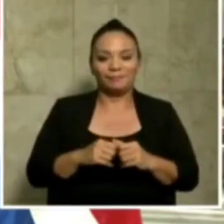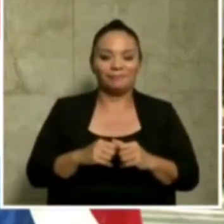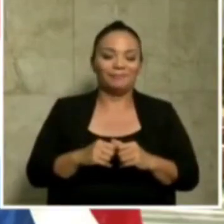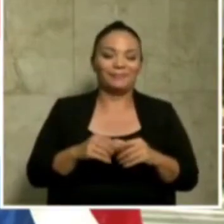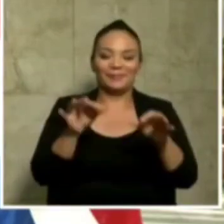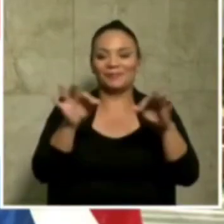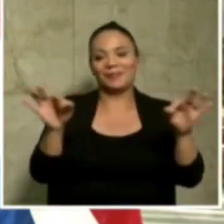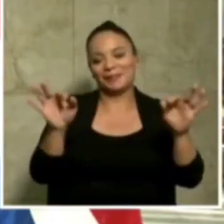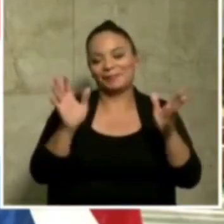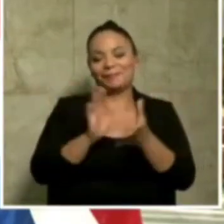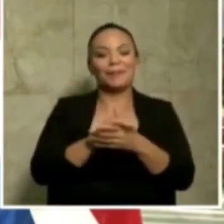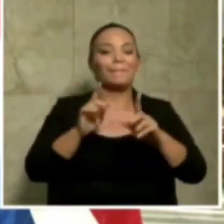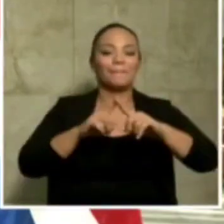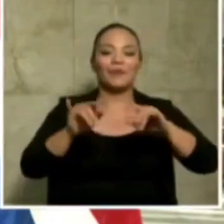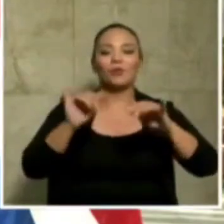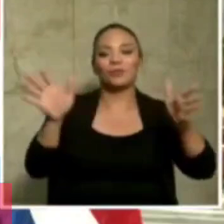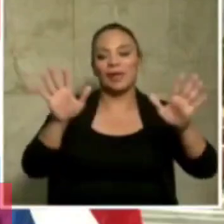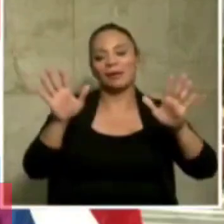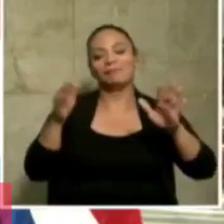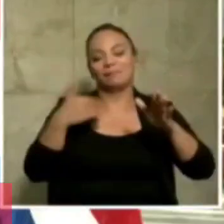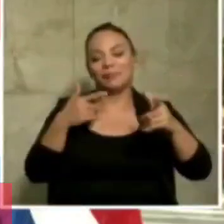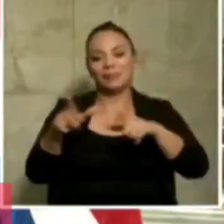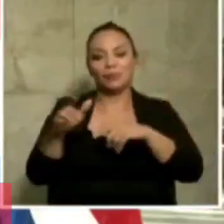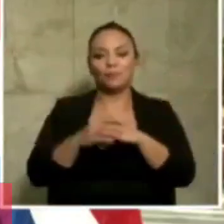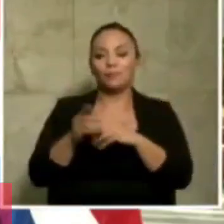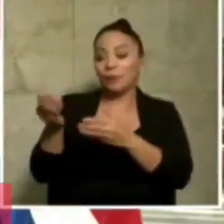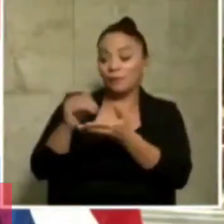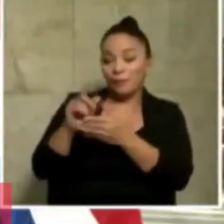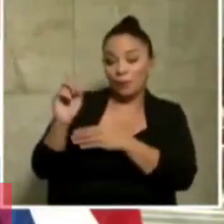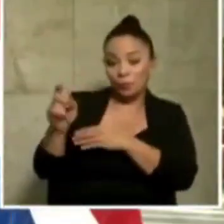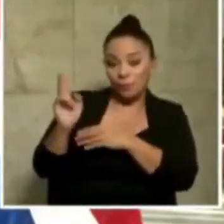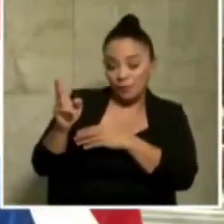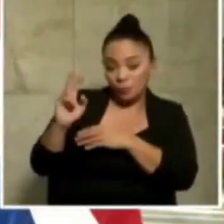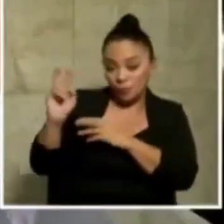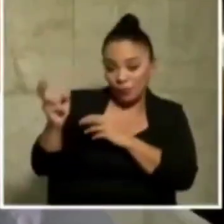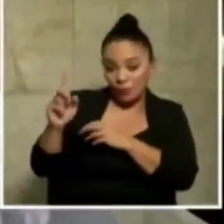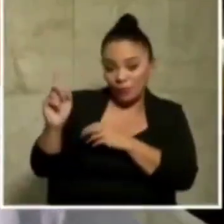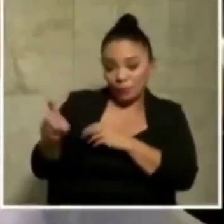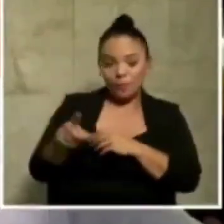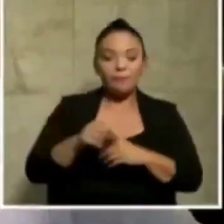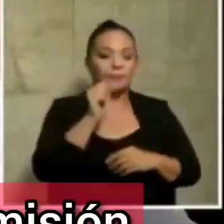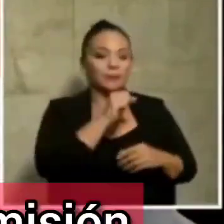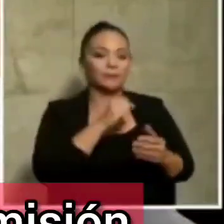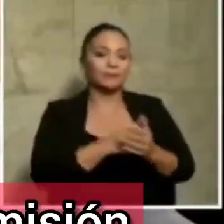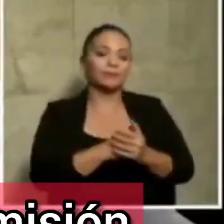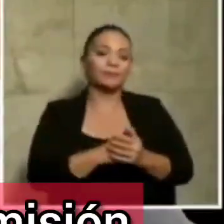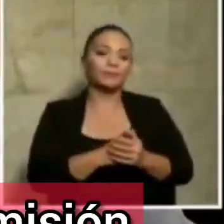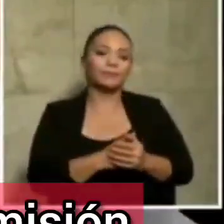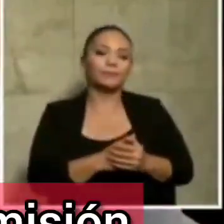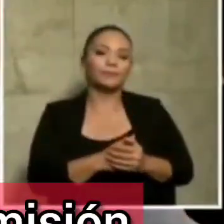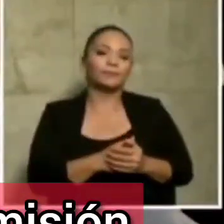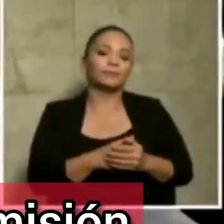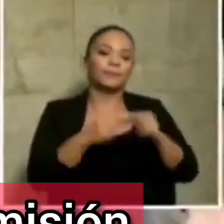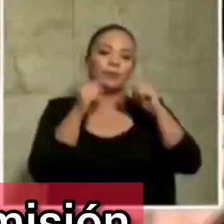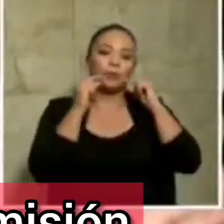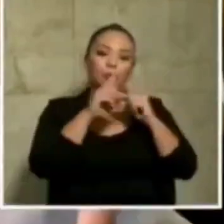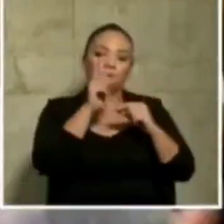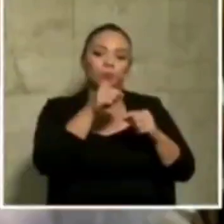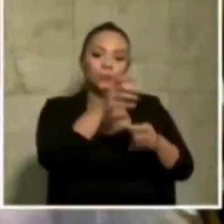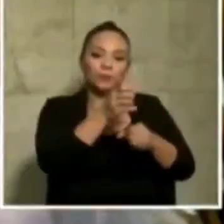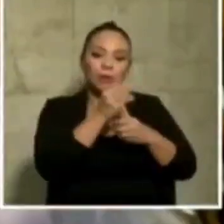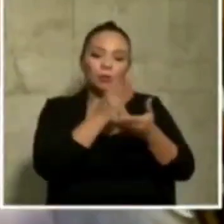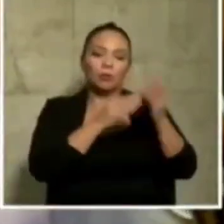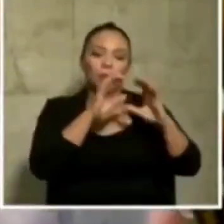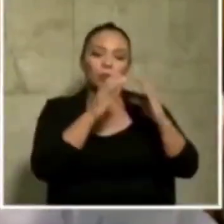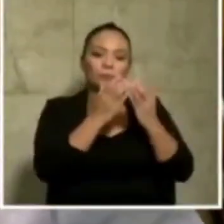está en el horno. Muchas gracias. ¿Tiene preguntas del mismo tema? Sí, señor. Don Rodrigo, ¿recibiría usted alguna comisión de